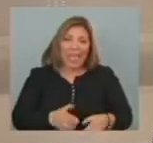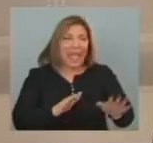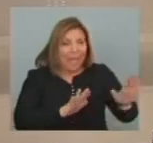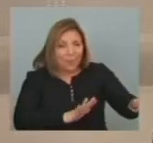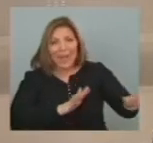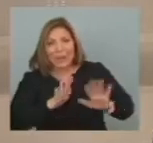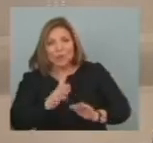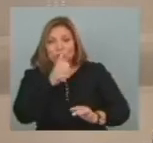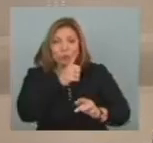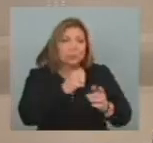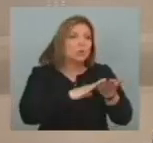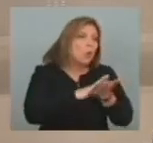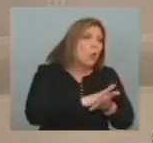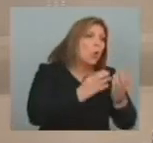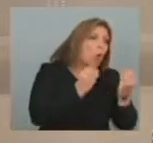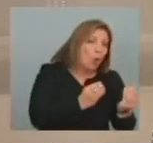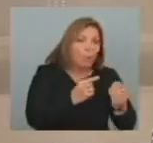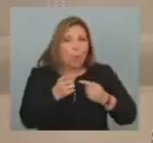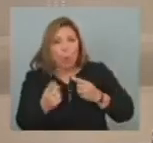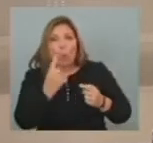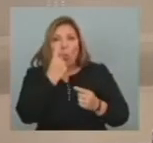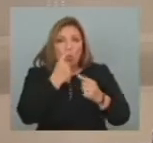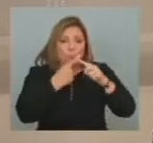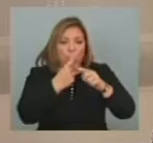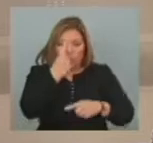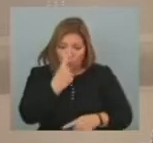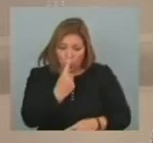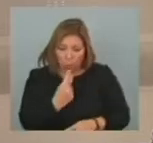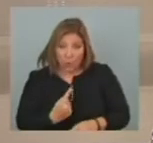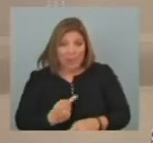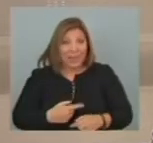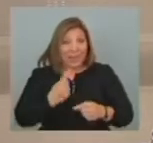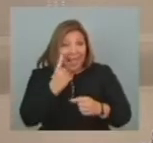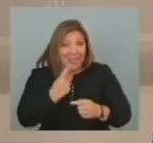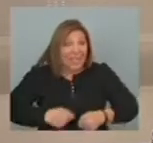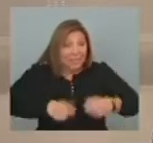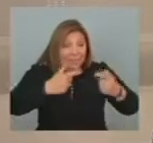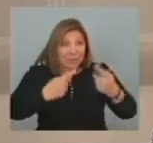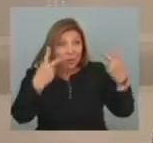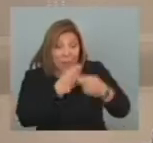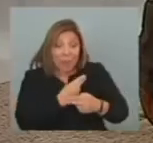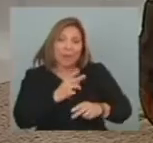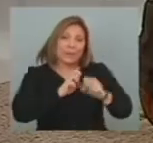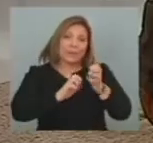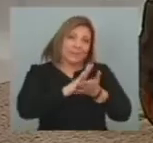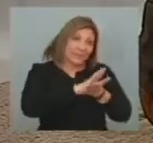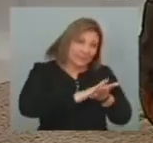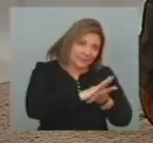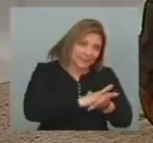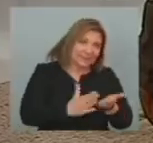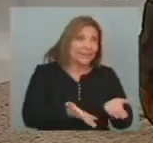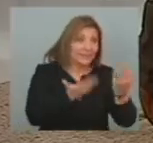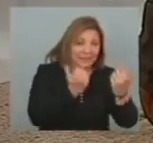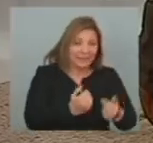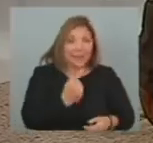solucionar Los problemas Si se quiere Uno a uno Cada una De las exportaciones Trabadas Hay que intentar Destrabarlas